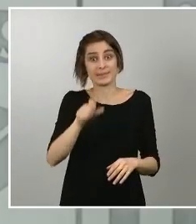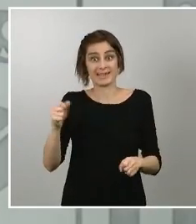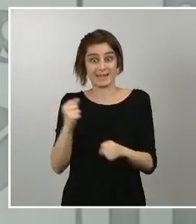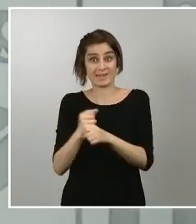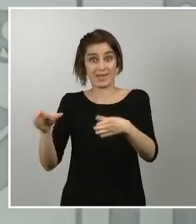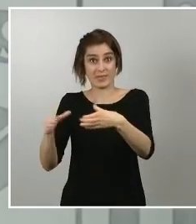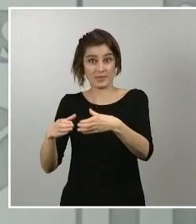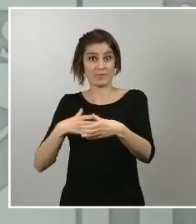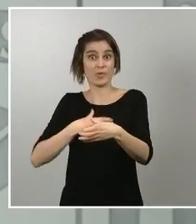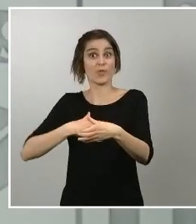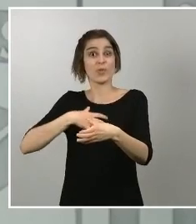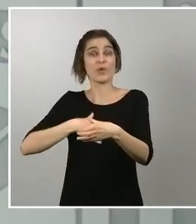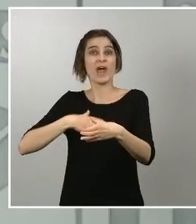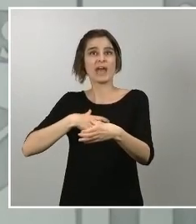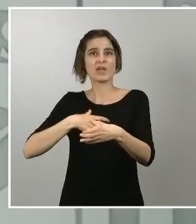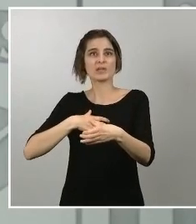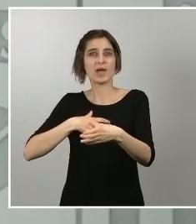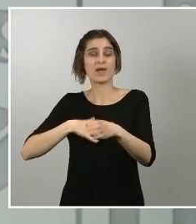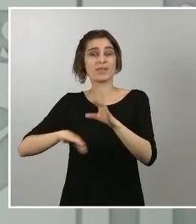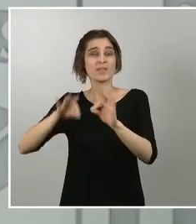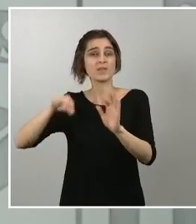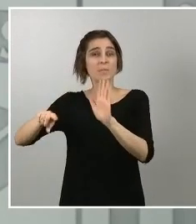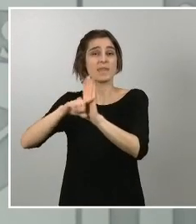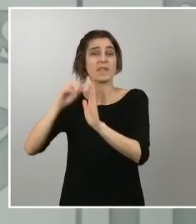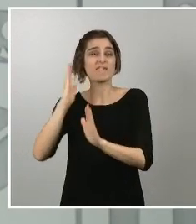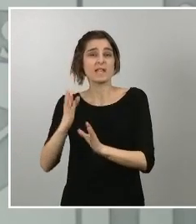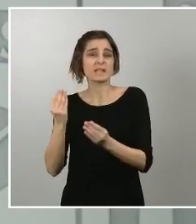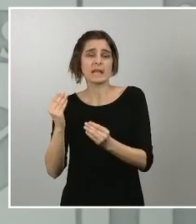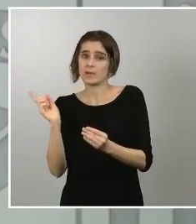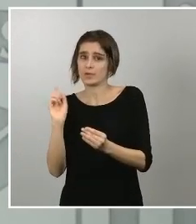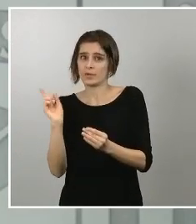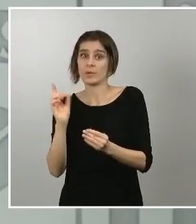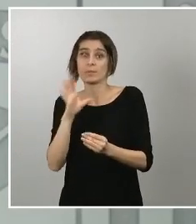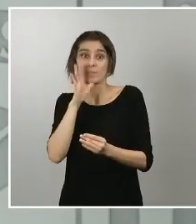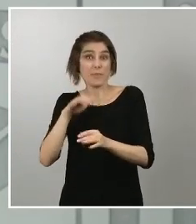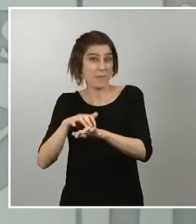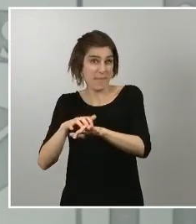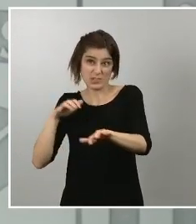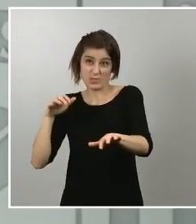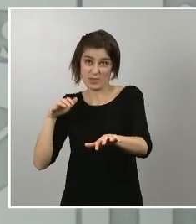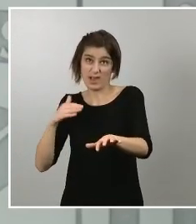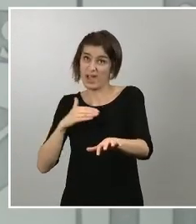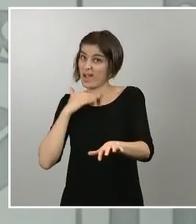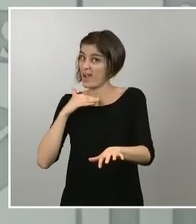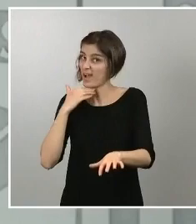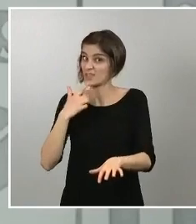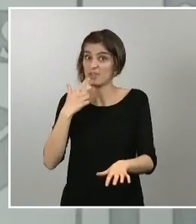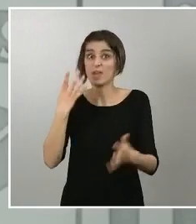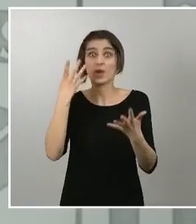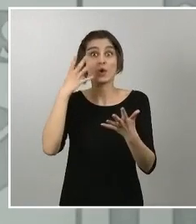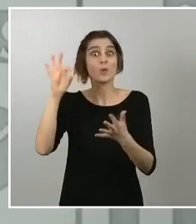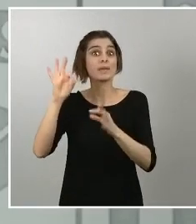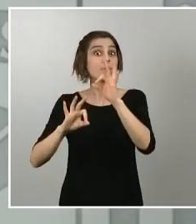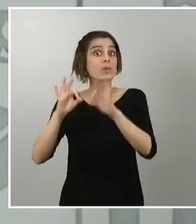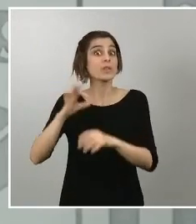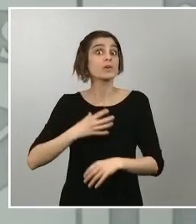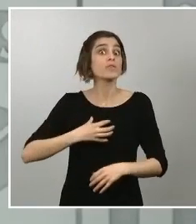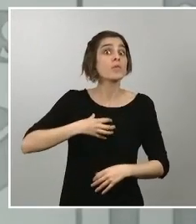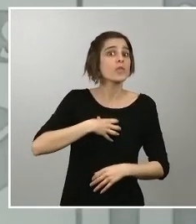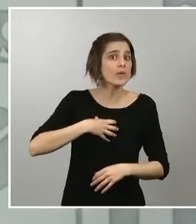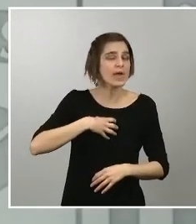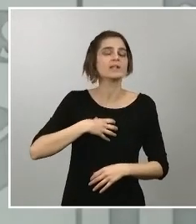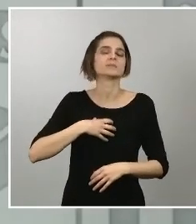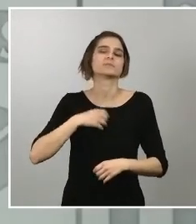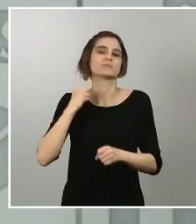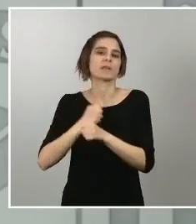elemento significativo porque los que están la mayoría yo diría que el 90% están desarrollando su trabajo en lo que